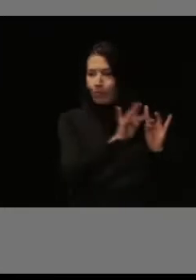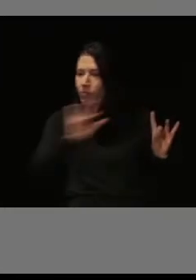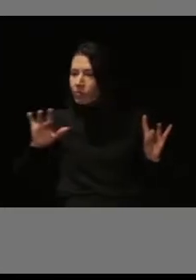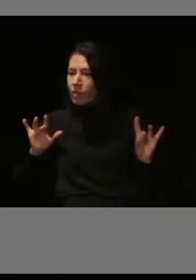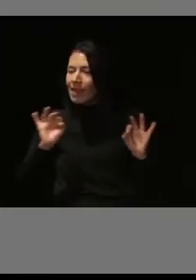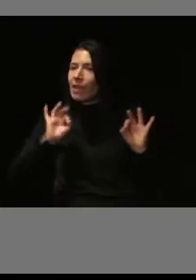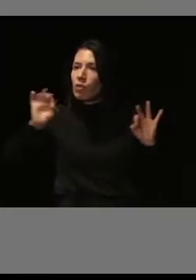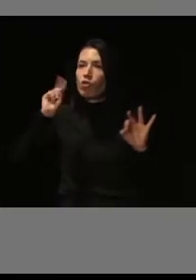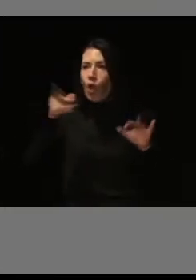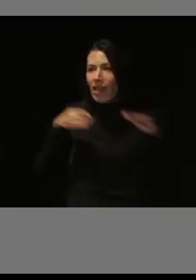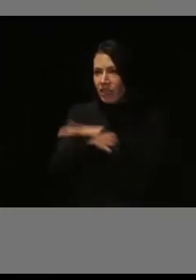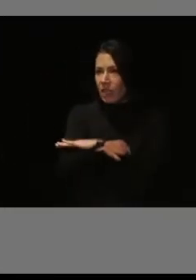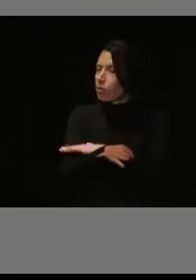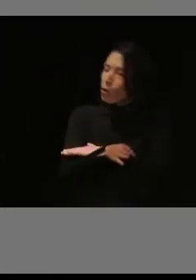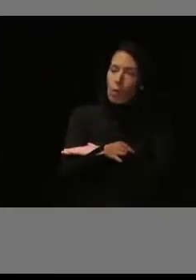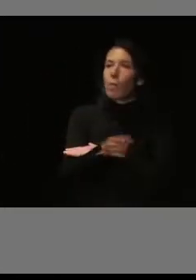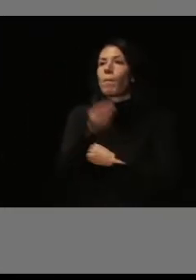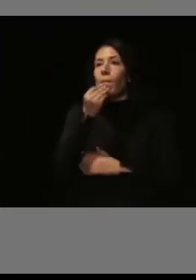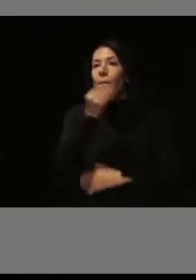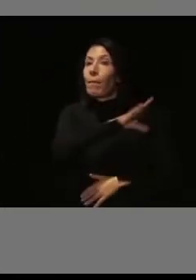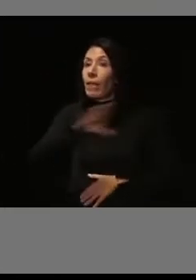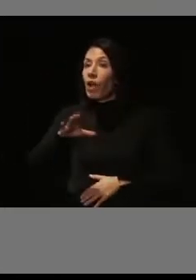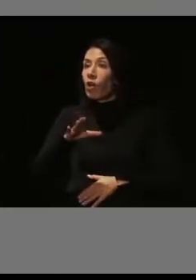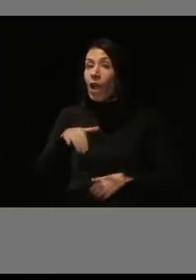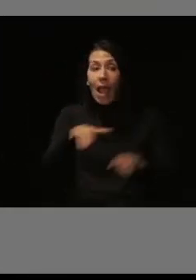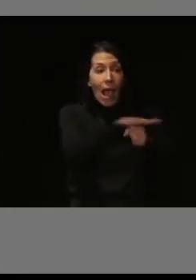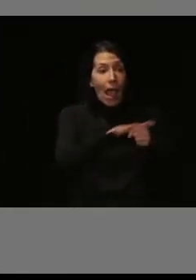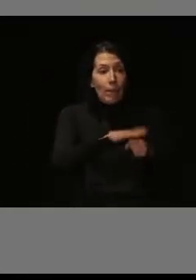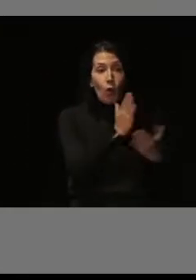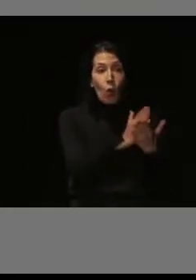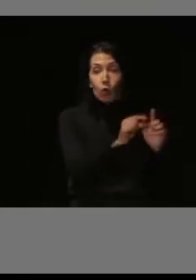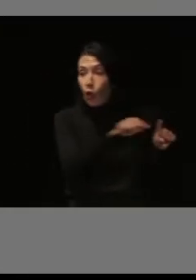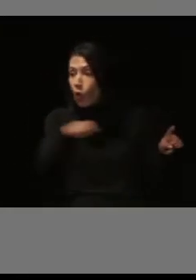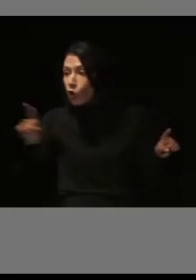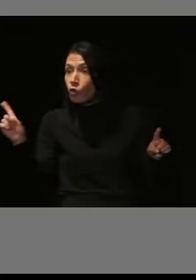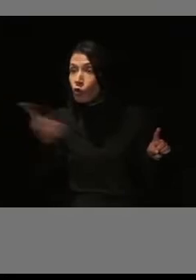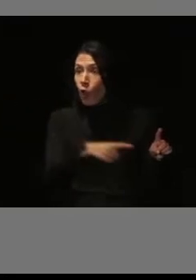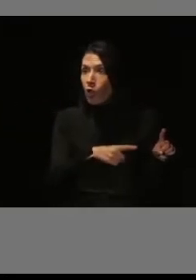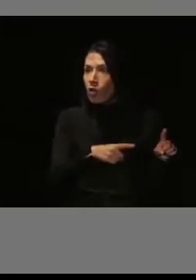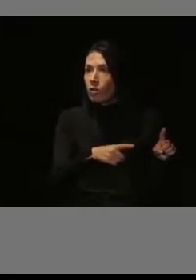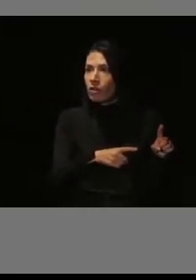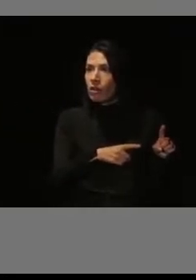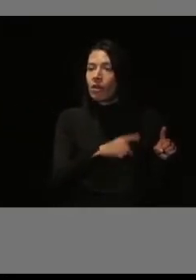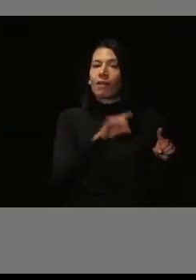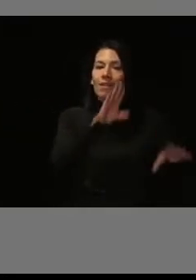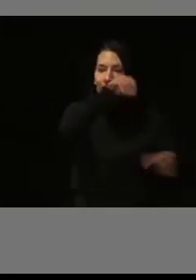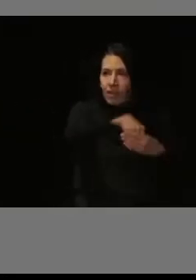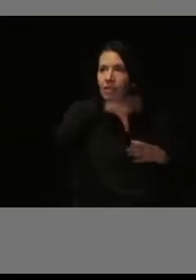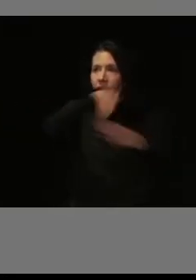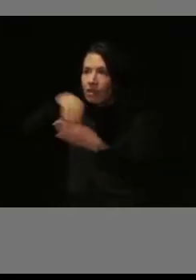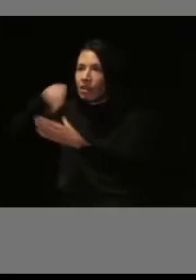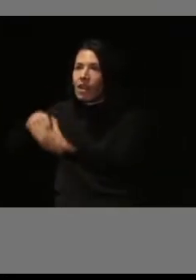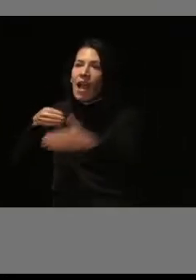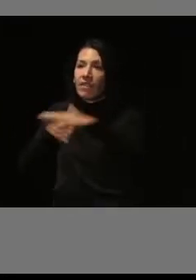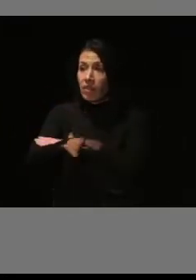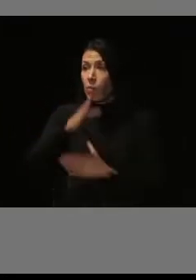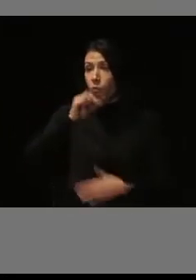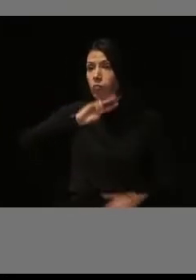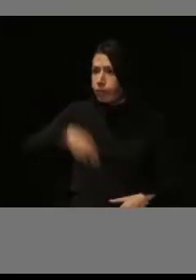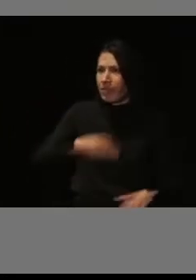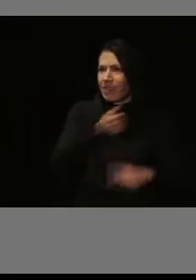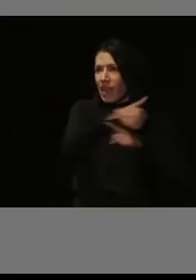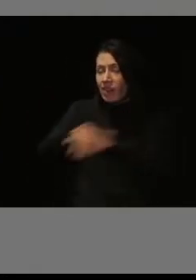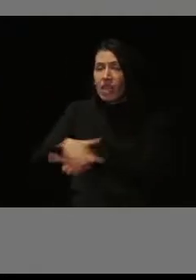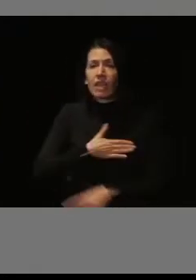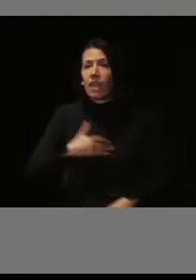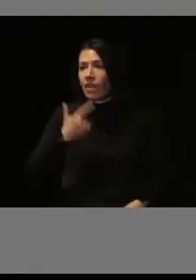solo de accesibilidad, vamos a introducir la accesibilidad en todos los cursos de Policía Municipal de Madrid, porque la accesibilidad es transversal y